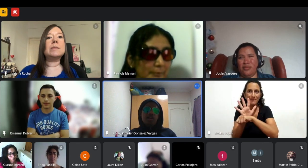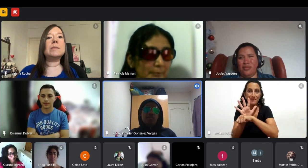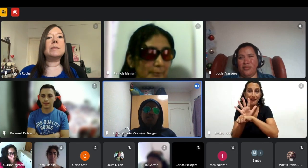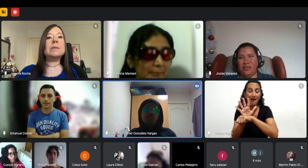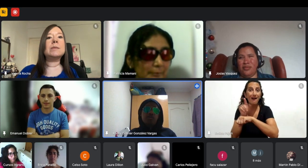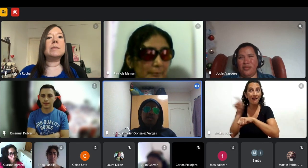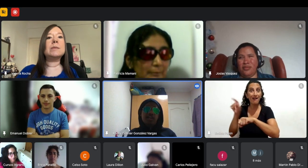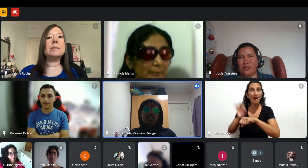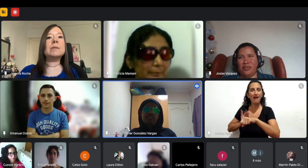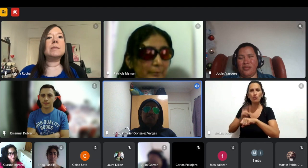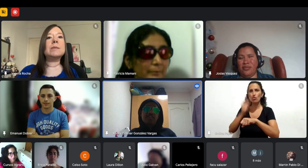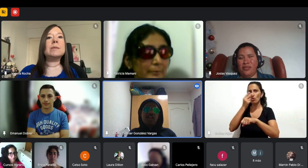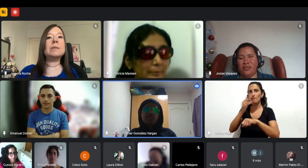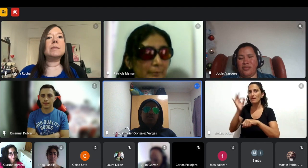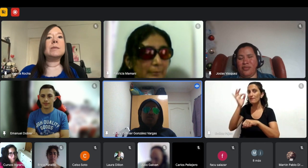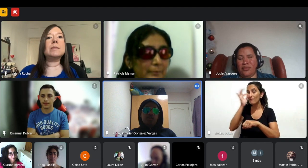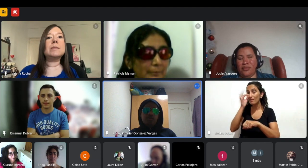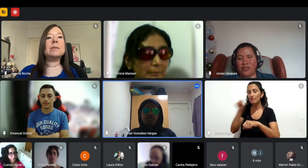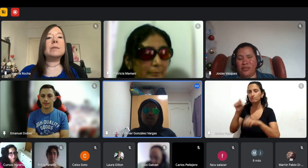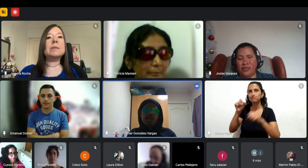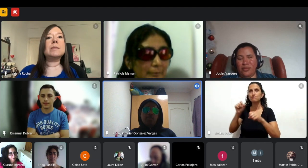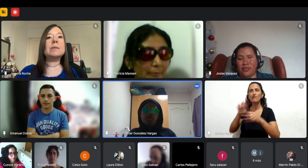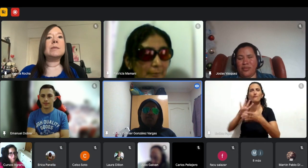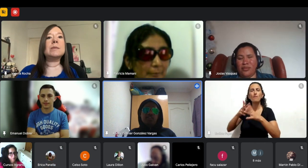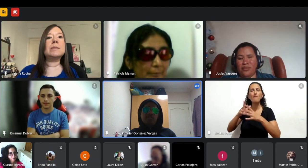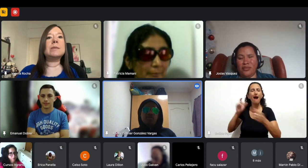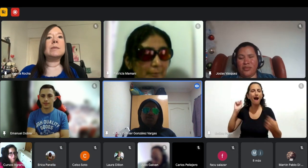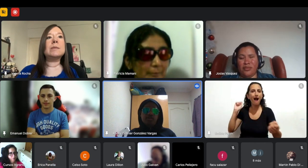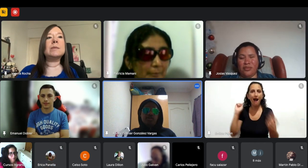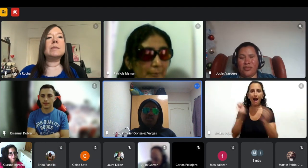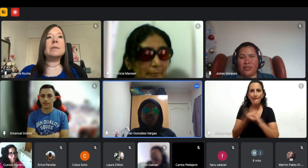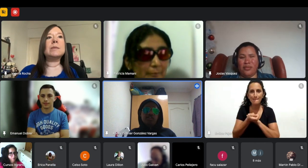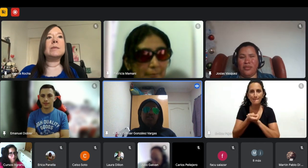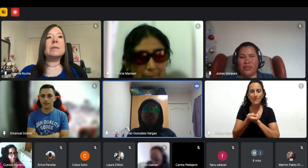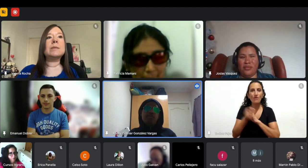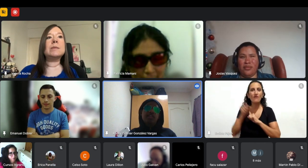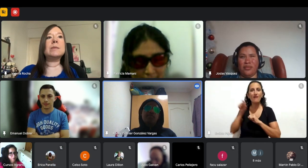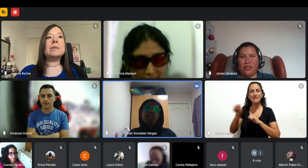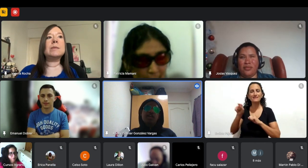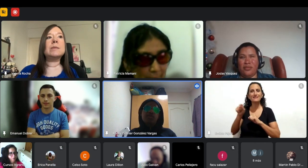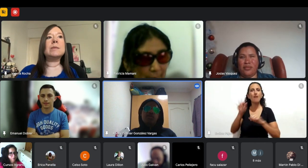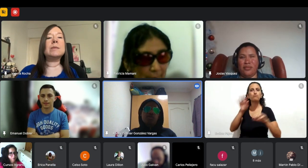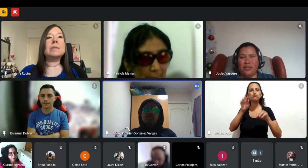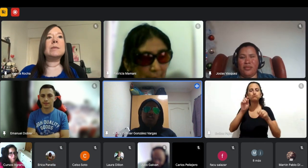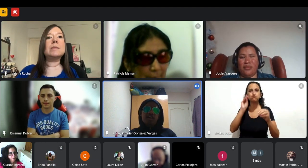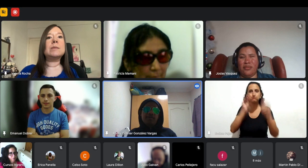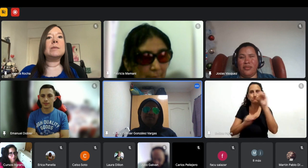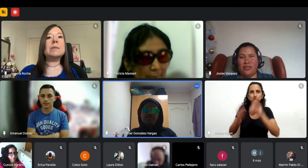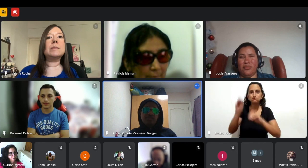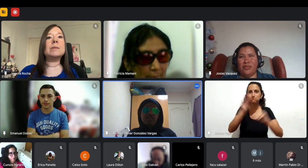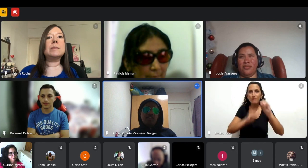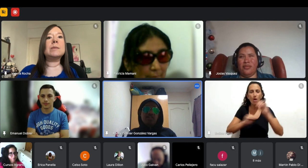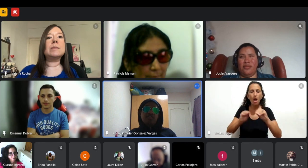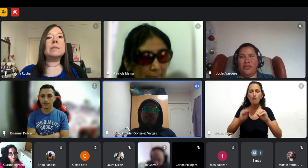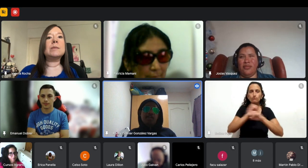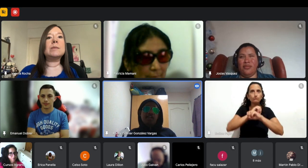realmente tuve ese salto a la programación y simplemente me encantó o sea